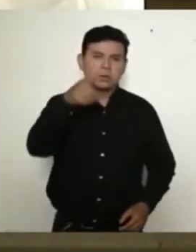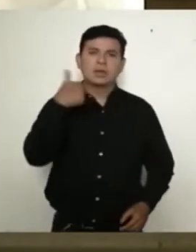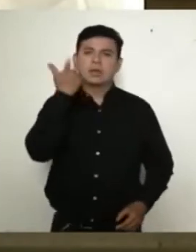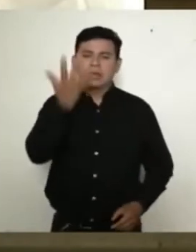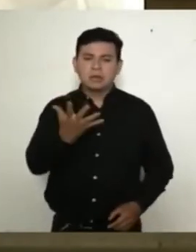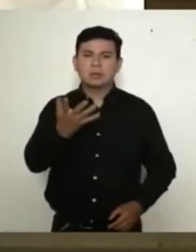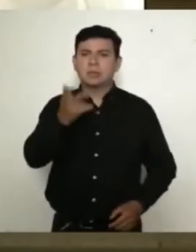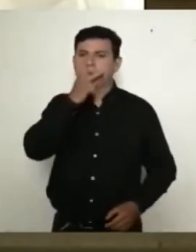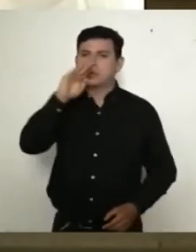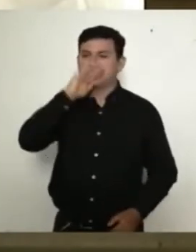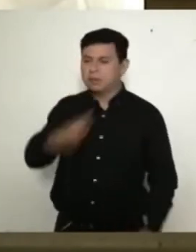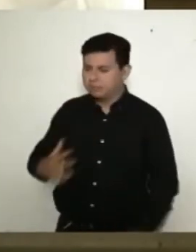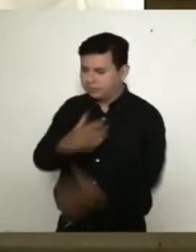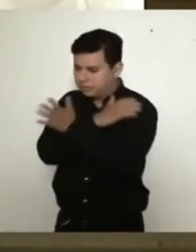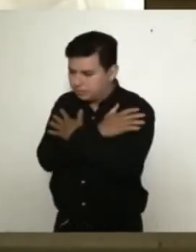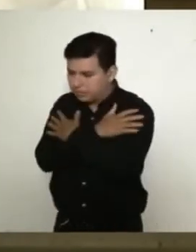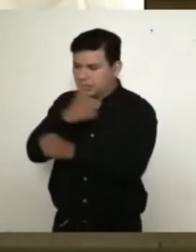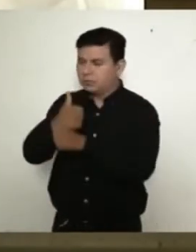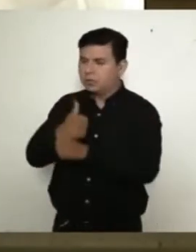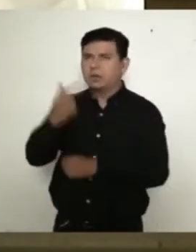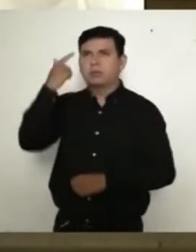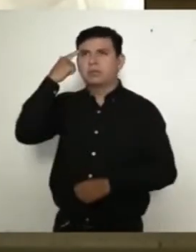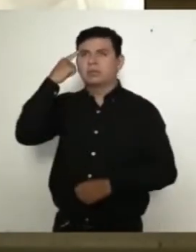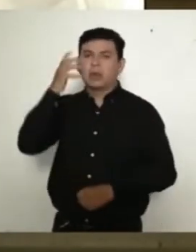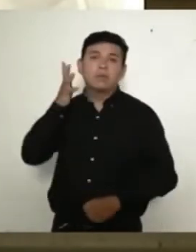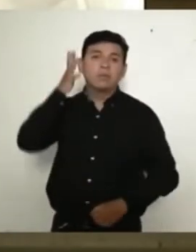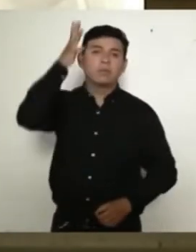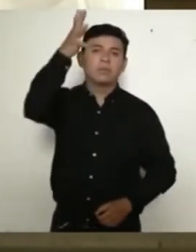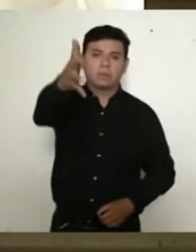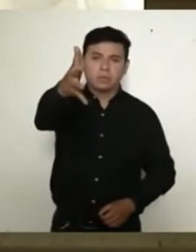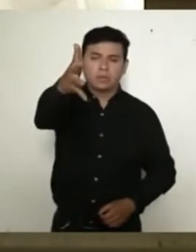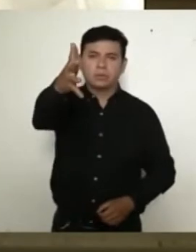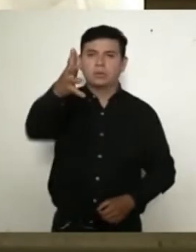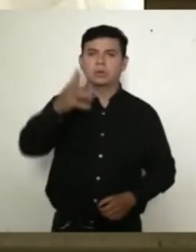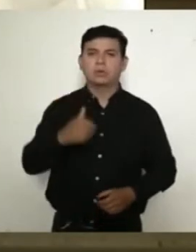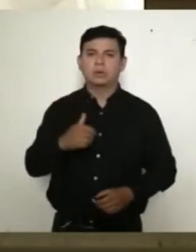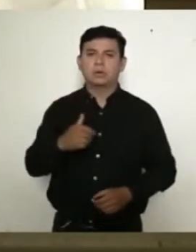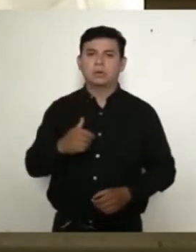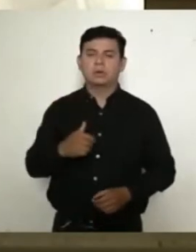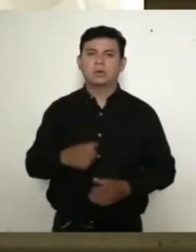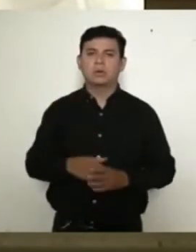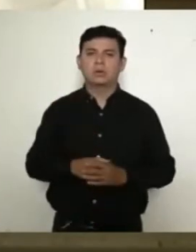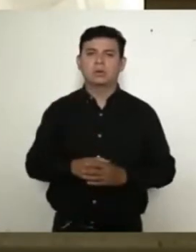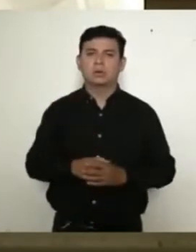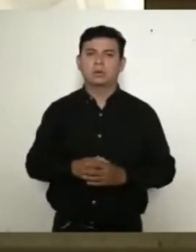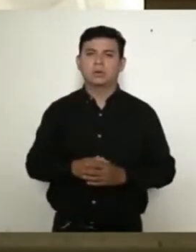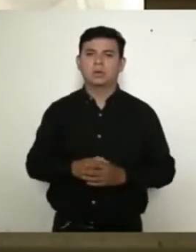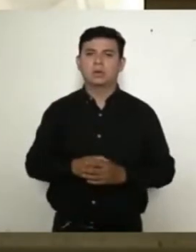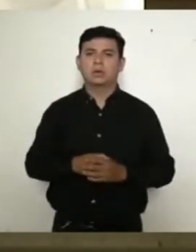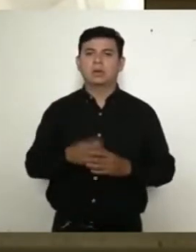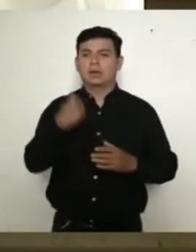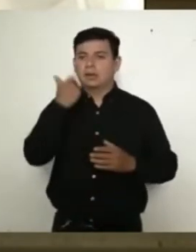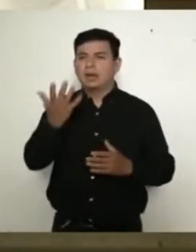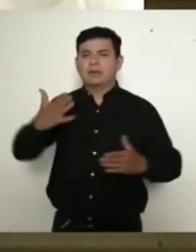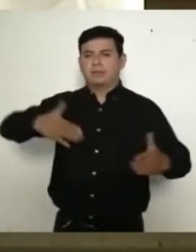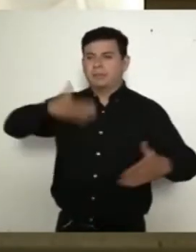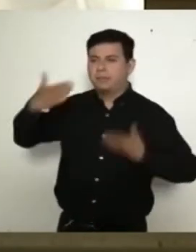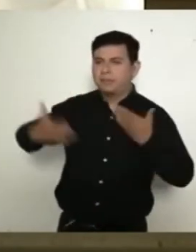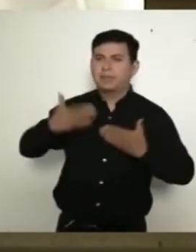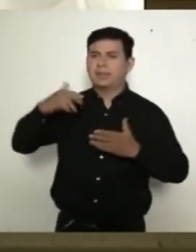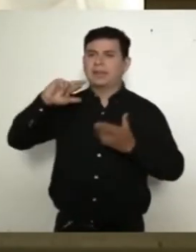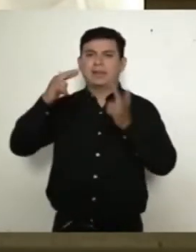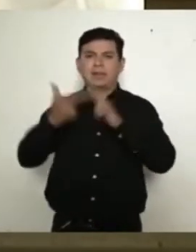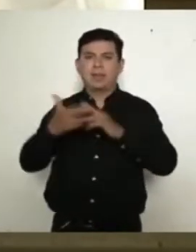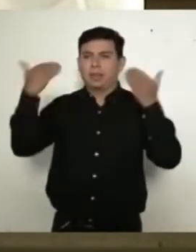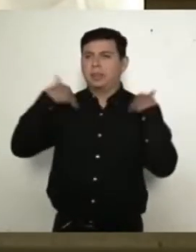abrazar a tus padres y a tus abuelos, que elijas una vez más salir a disfrutar de nuestras